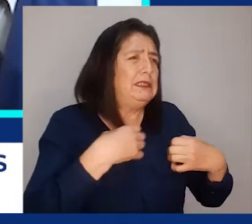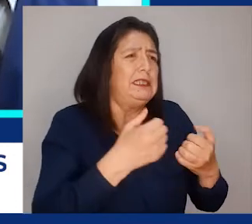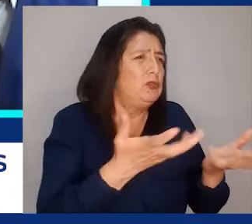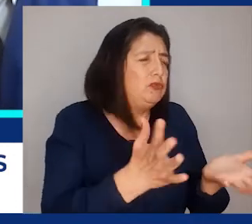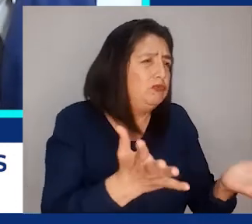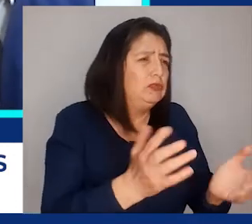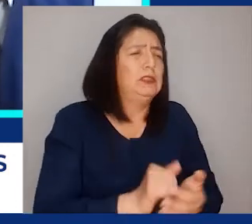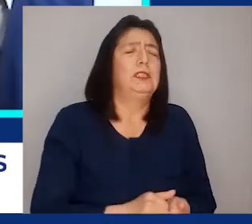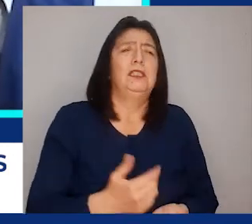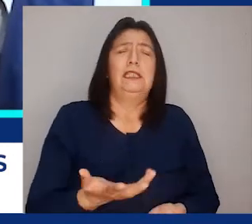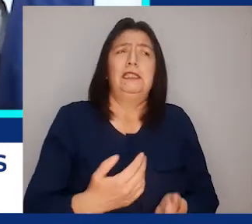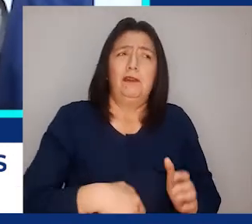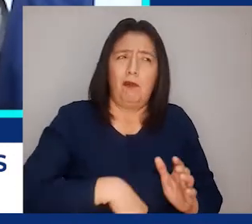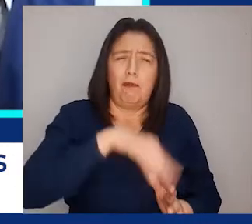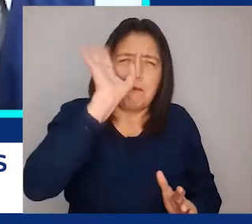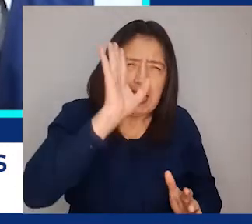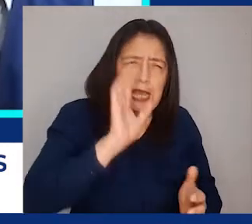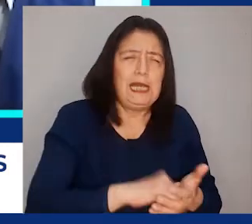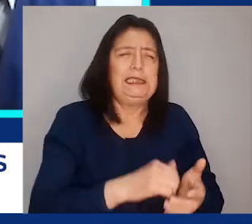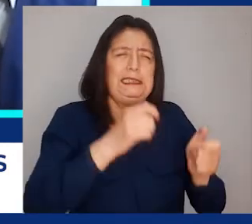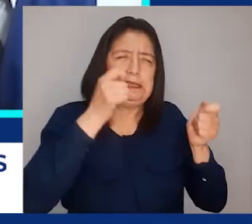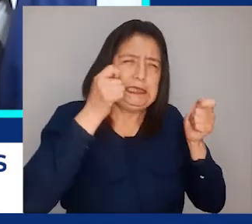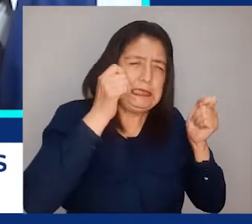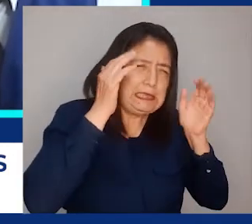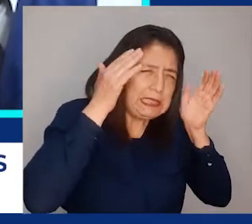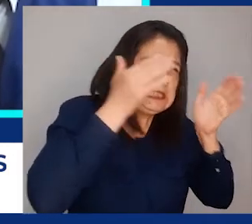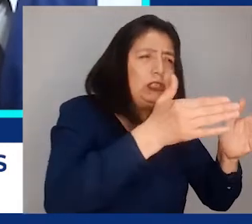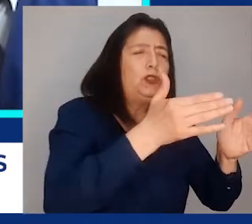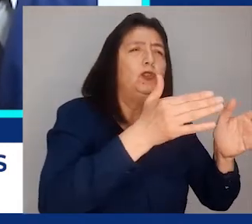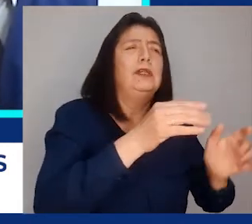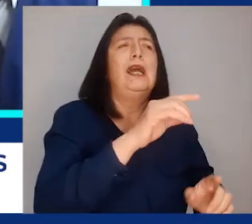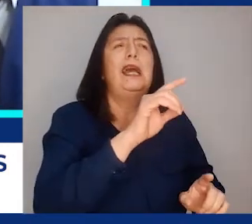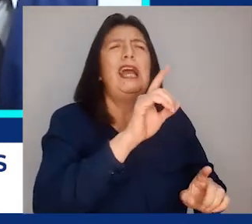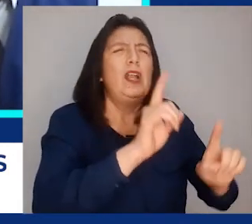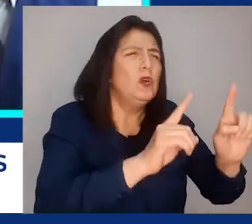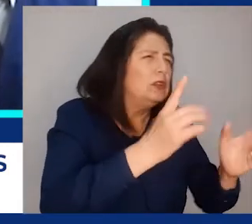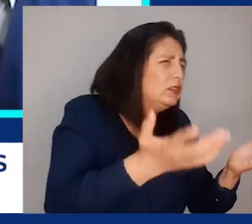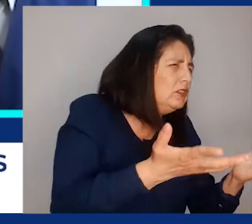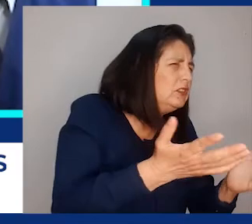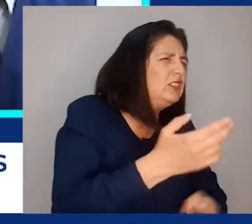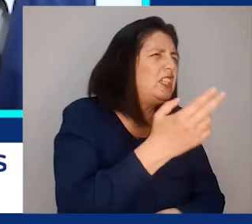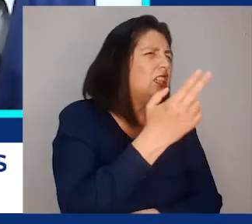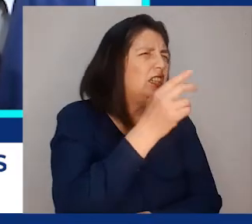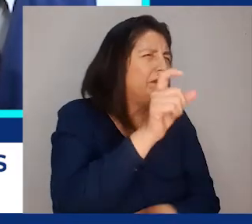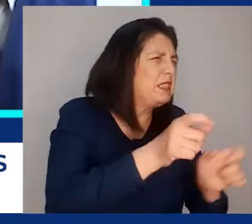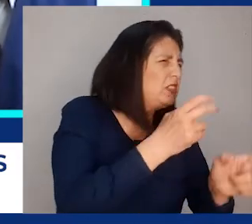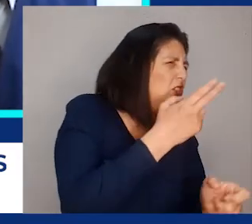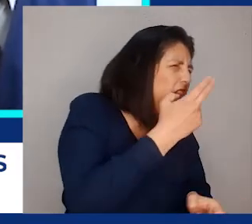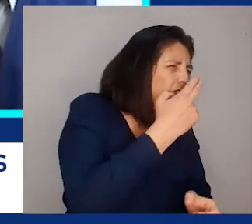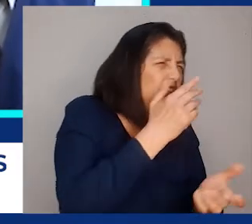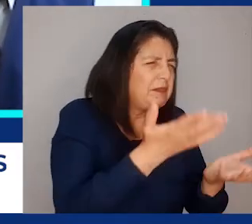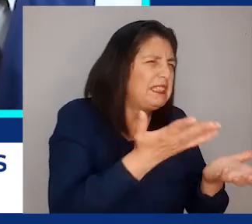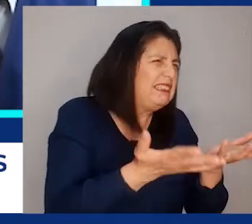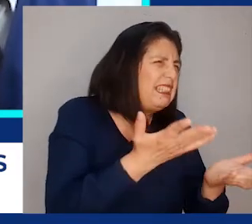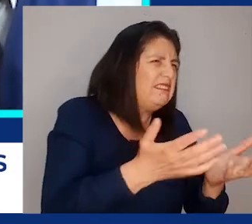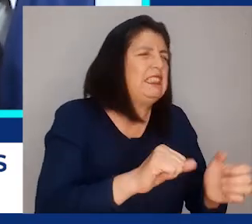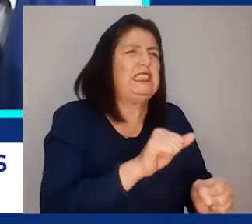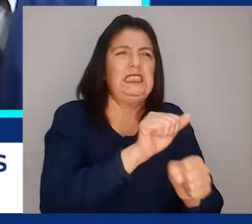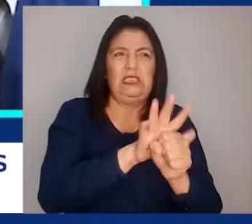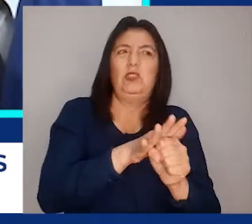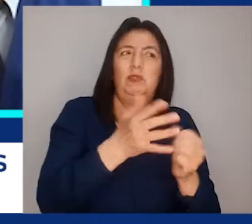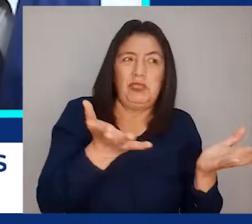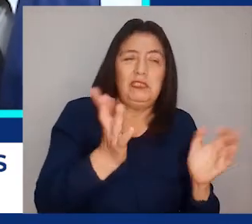salud. Y con mayor énfasis en algunos casos donde había la sospecha que tenían